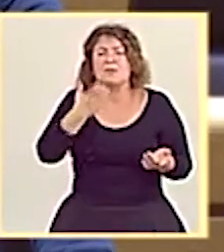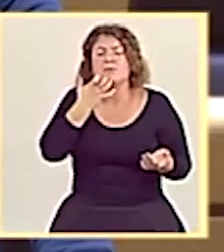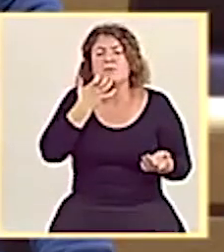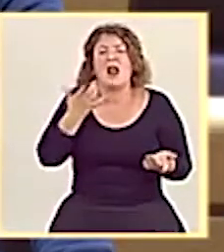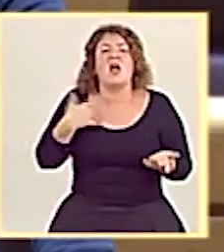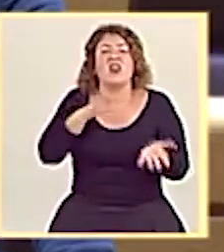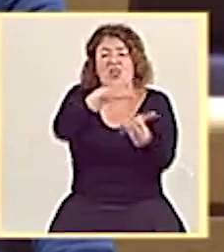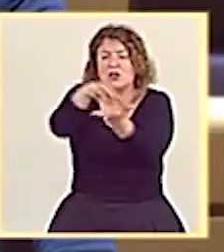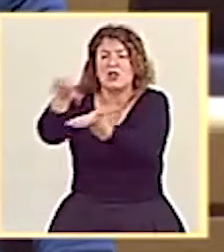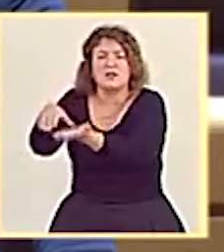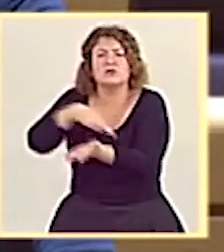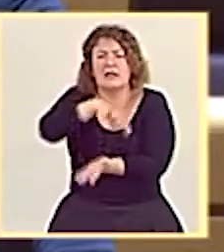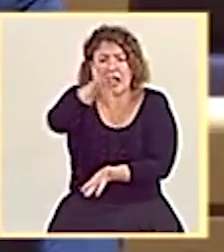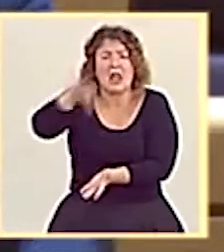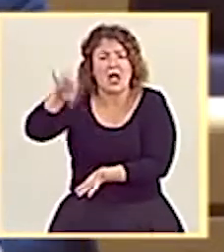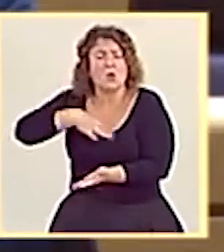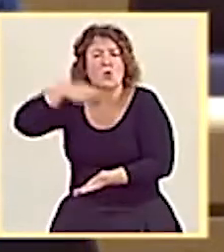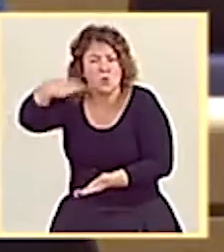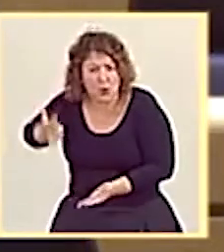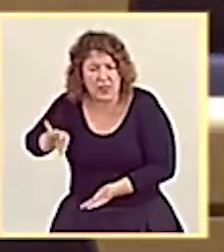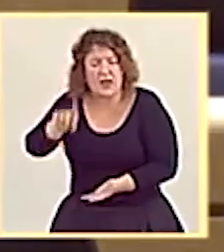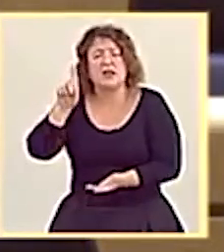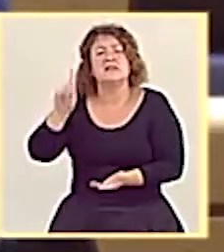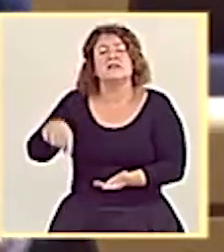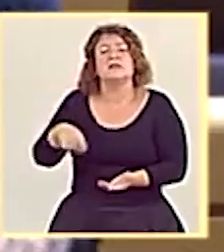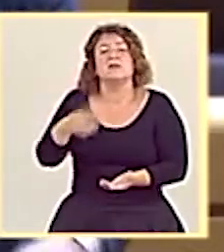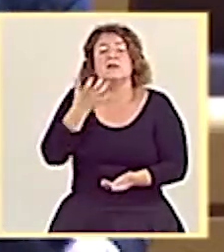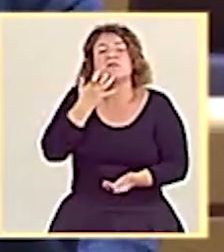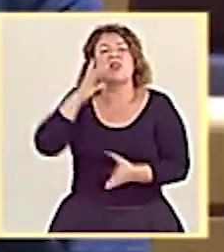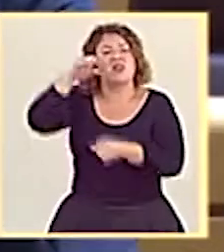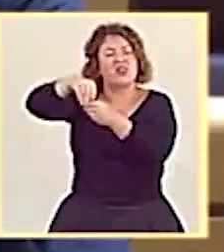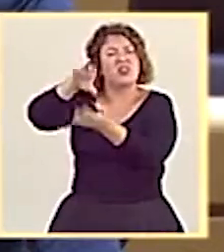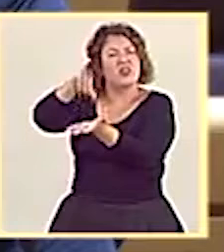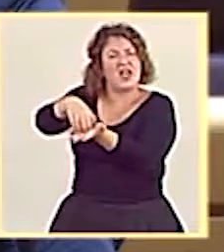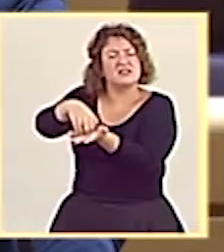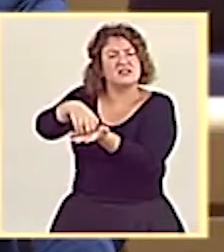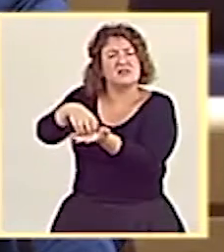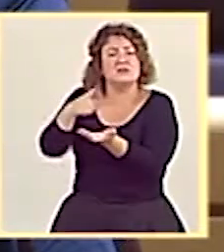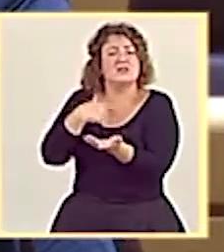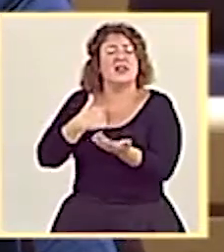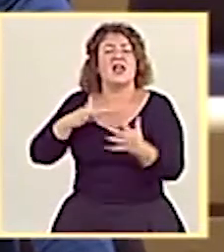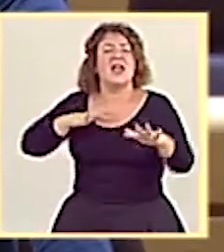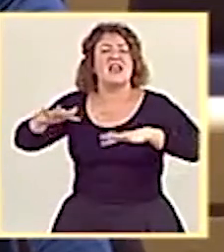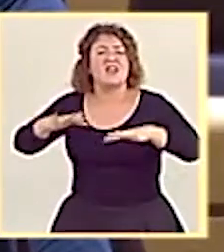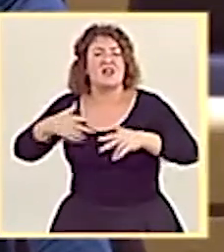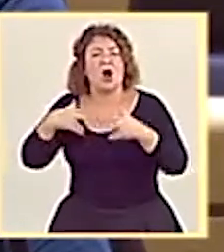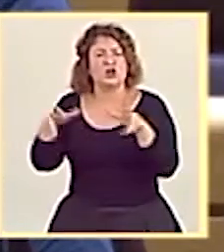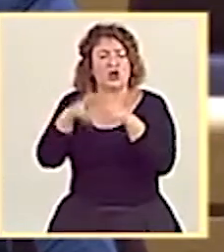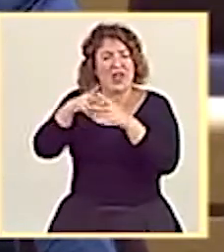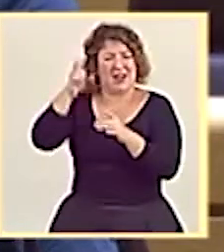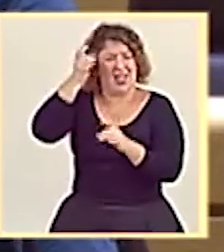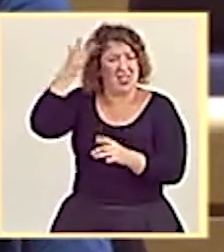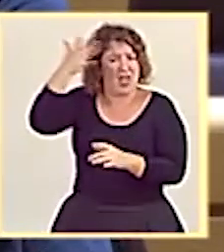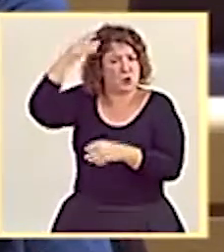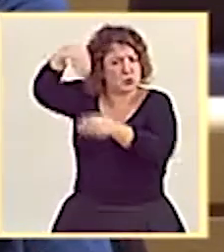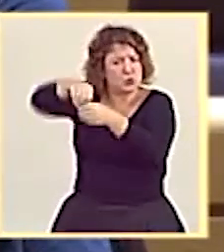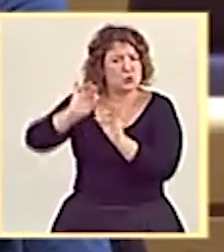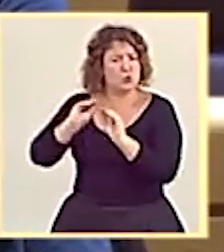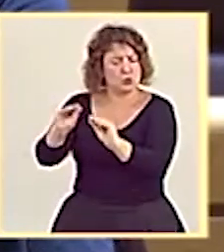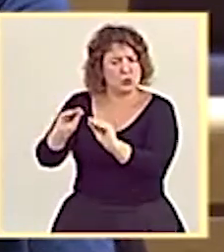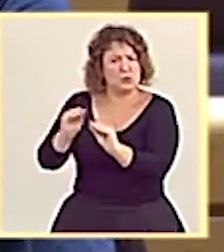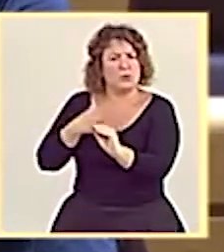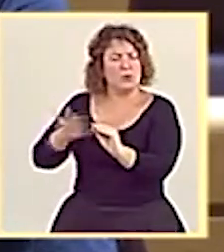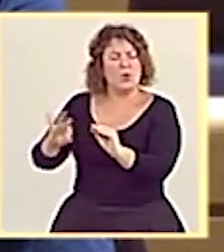elección de centro y la posibilidad de que los centros con ideario propio, decir, centros de iniciativa social, reciban fondos públicos para su